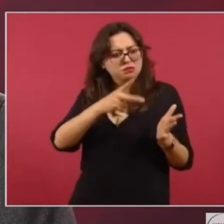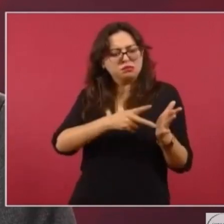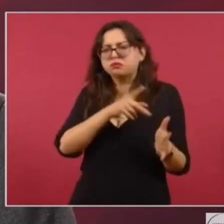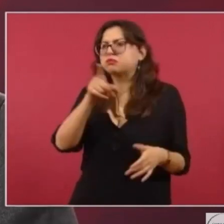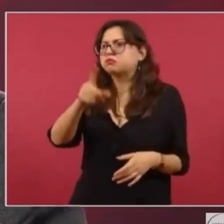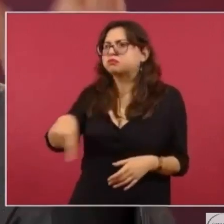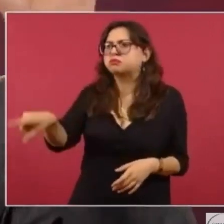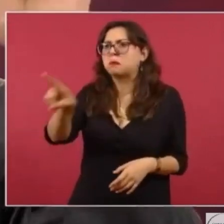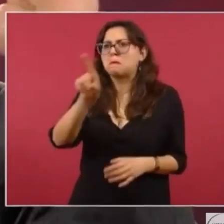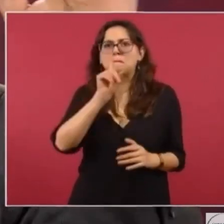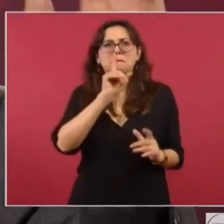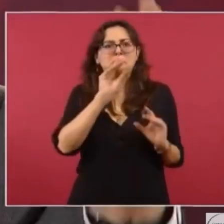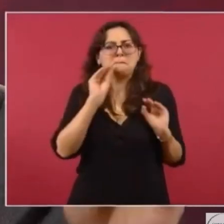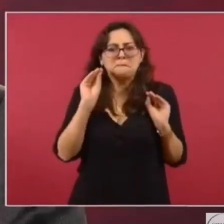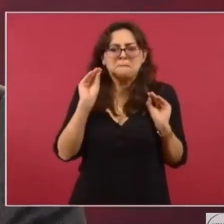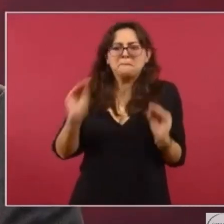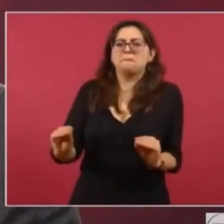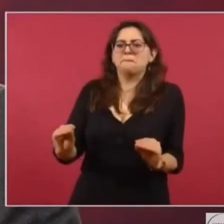¡No!